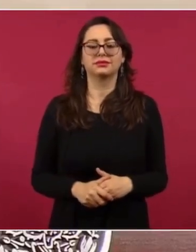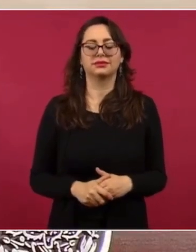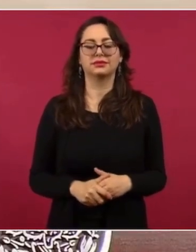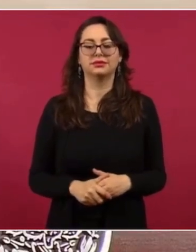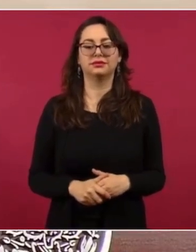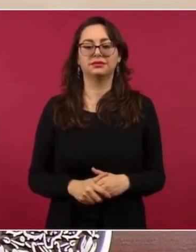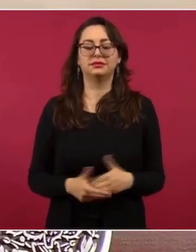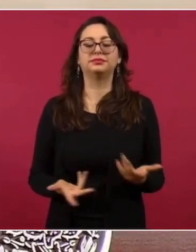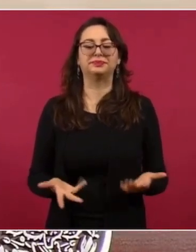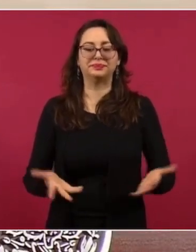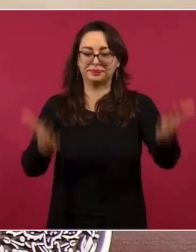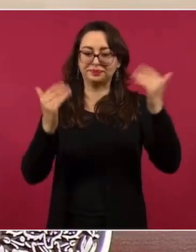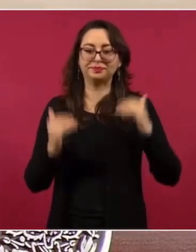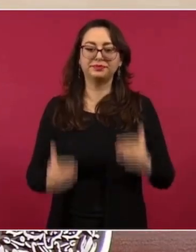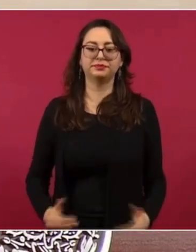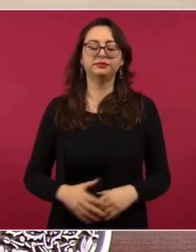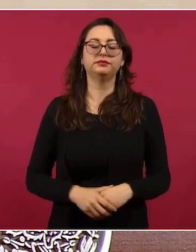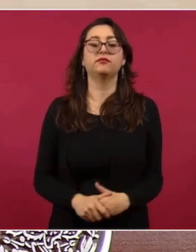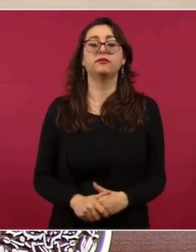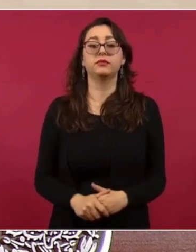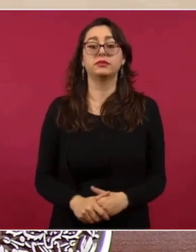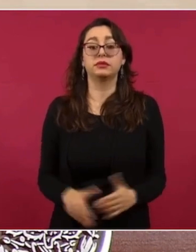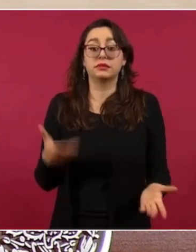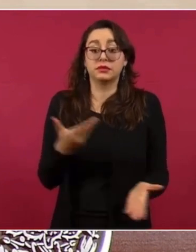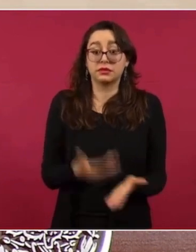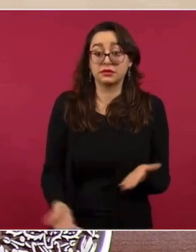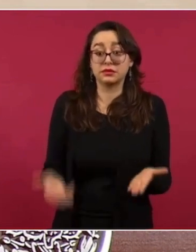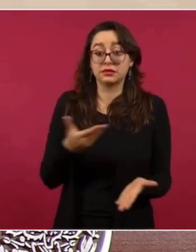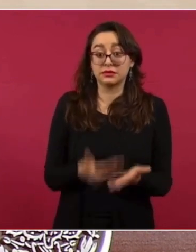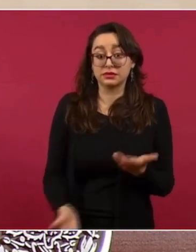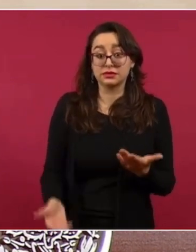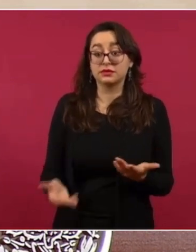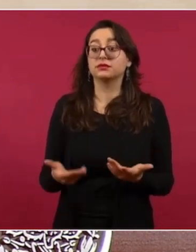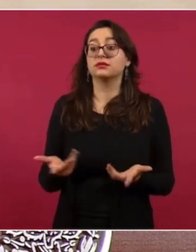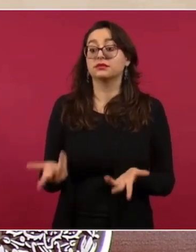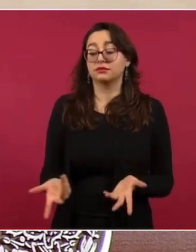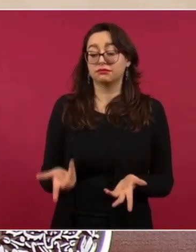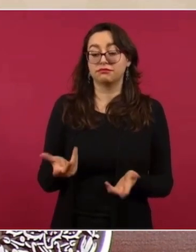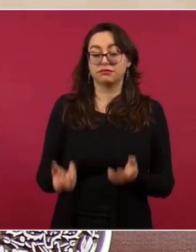el ismo nuestro tiene una historia también.